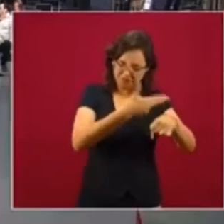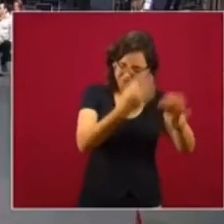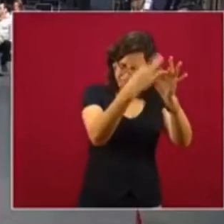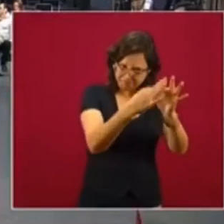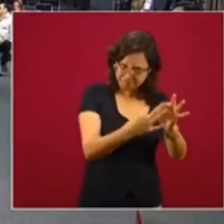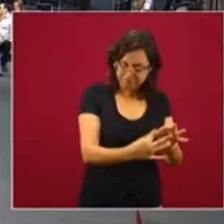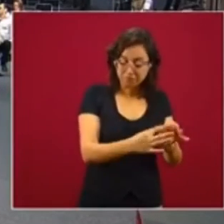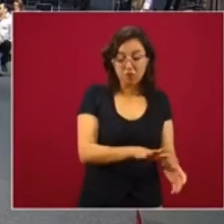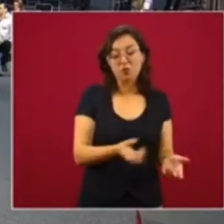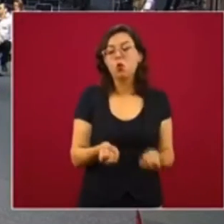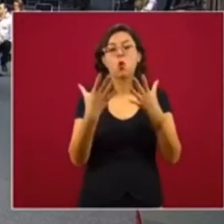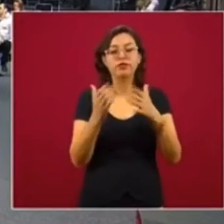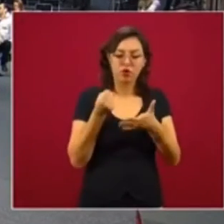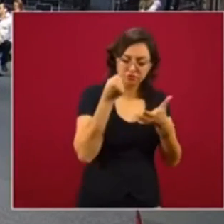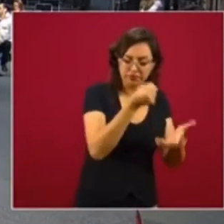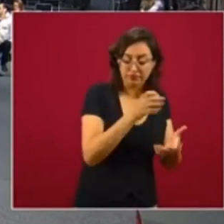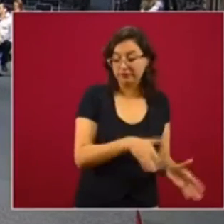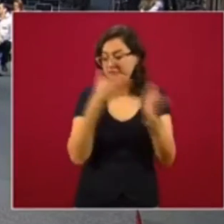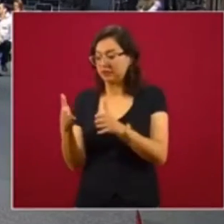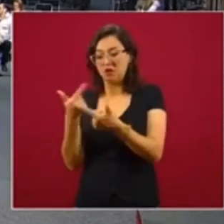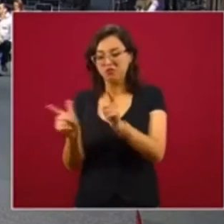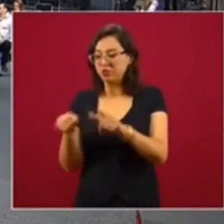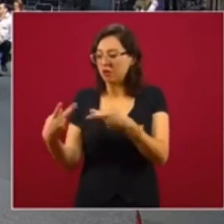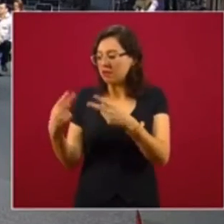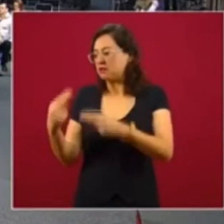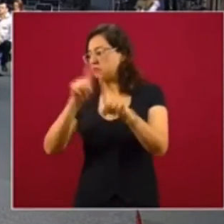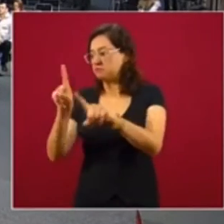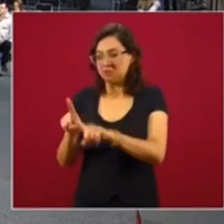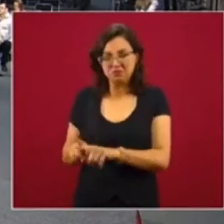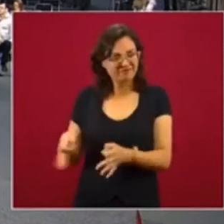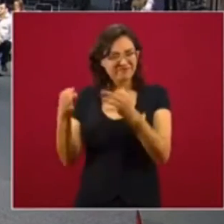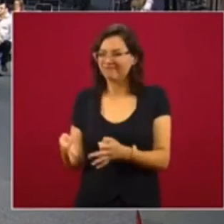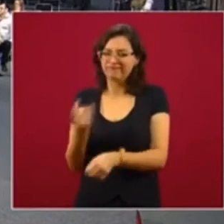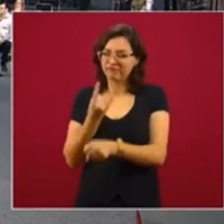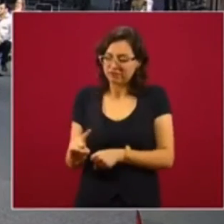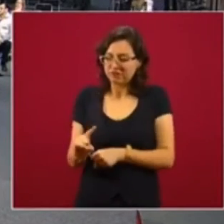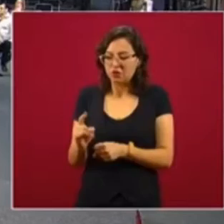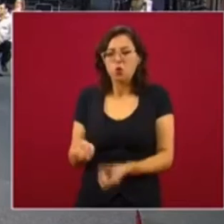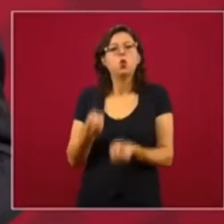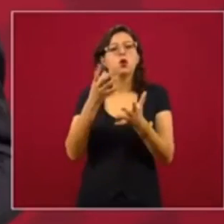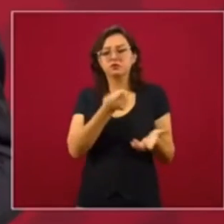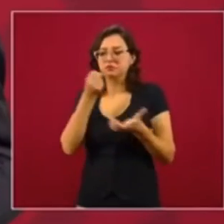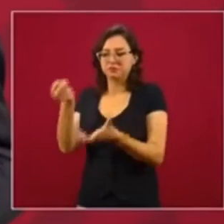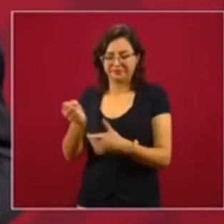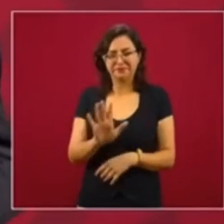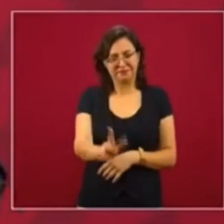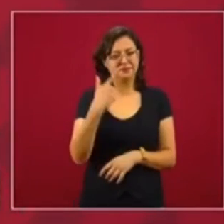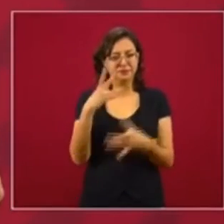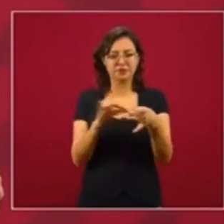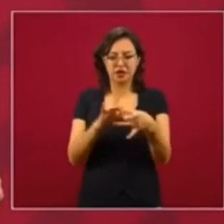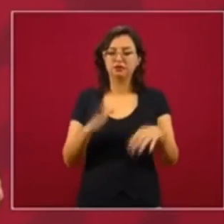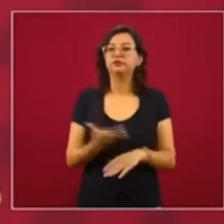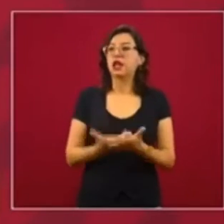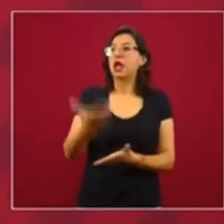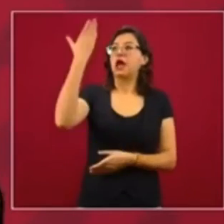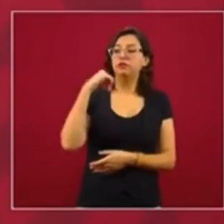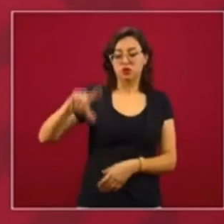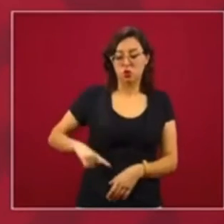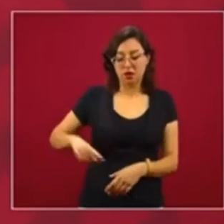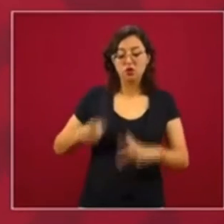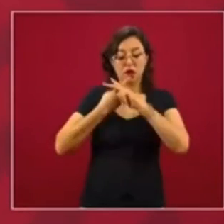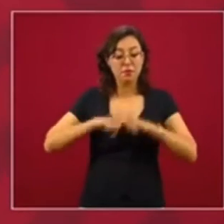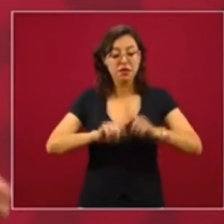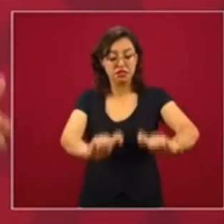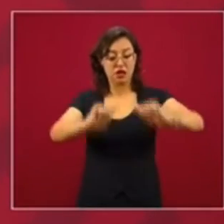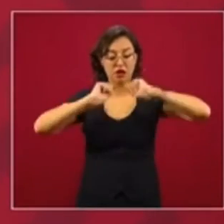Miren, cuando iniciamos el gobierno, hicimos un censo, casa por casa, se llama censo del